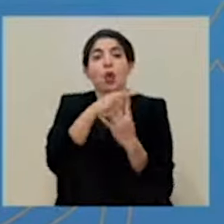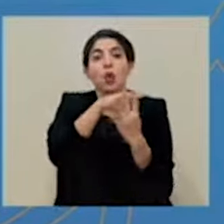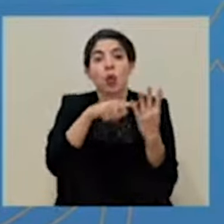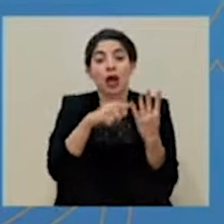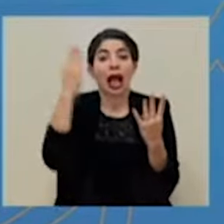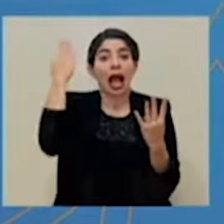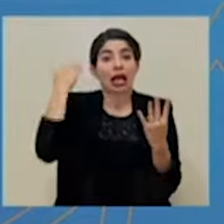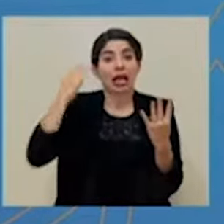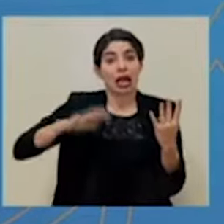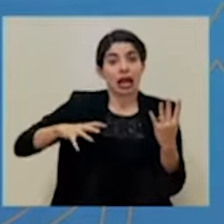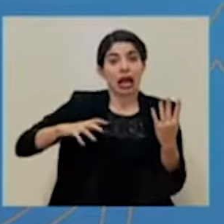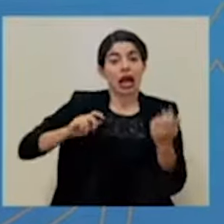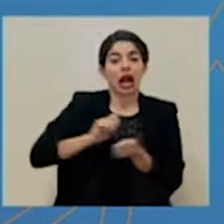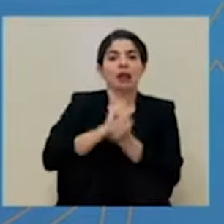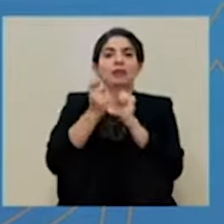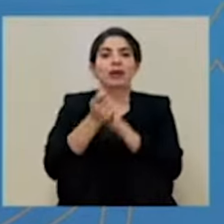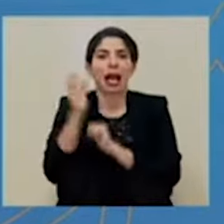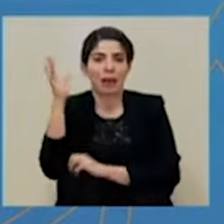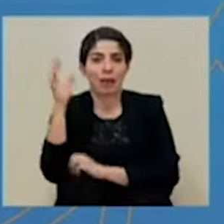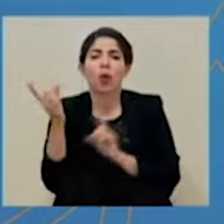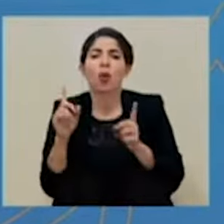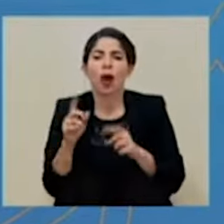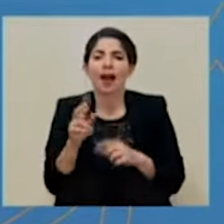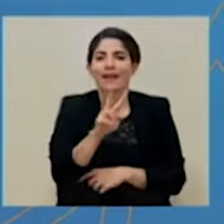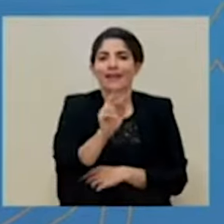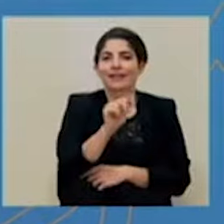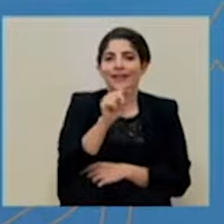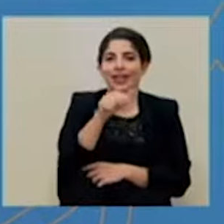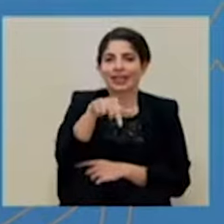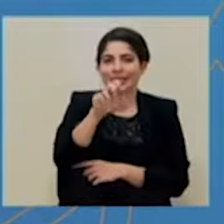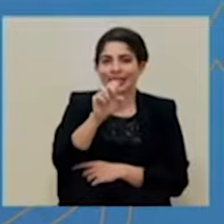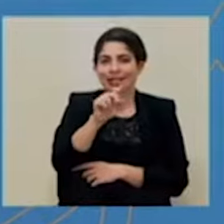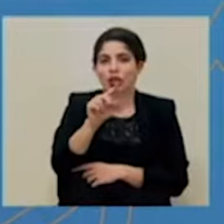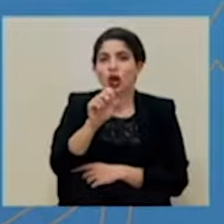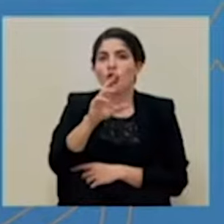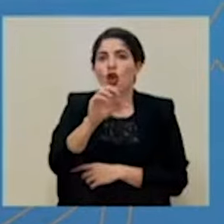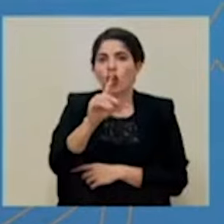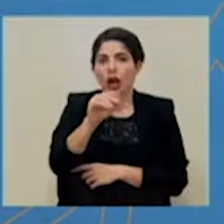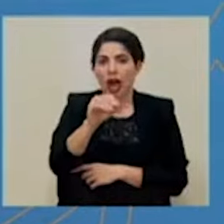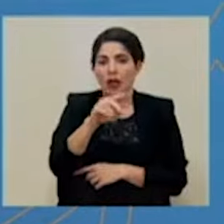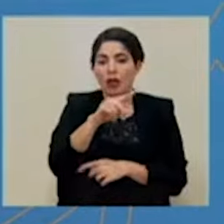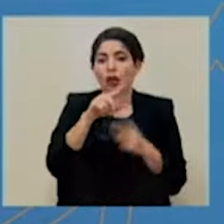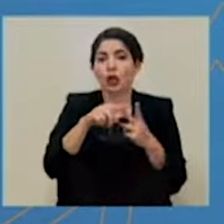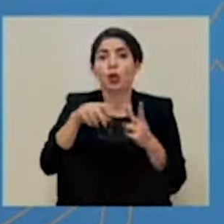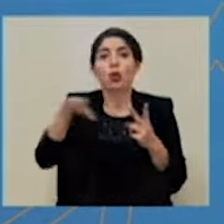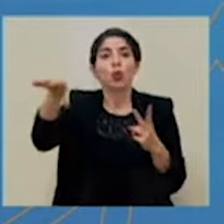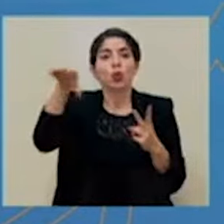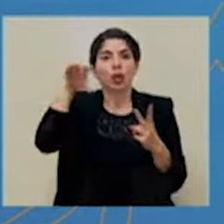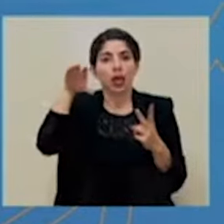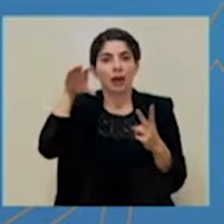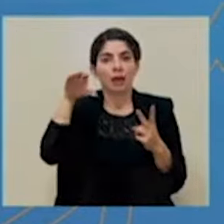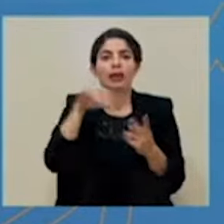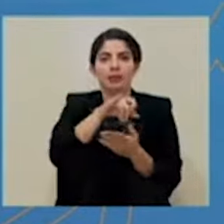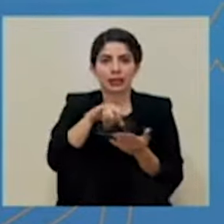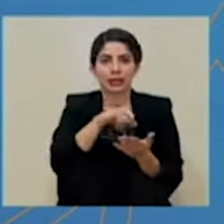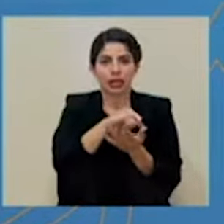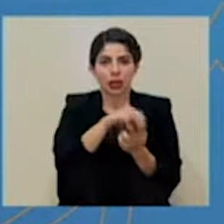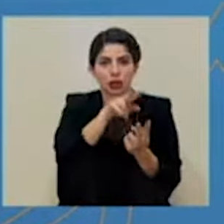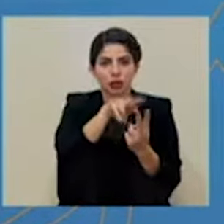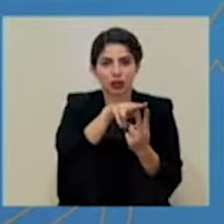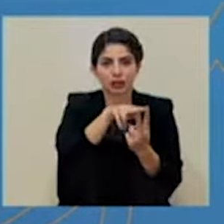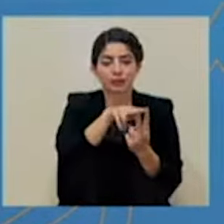alerta amarilla, Vázquez de Coronado, en San José, y Curridabad, también en San José.